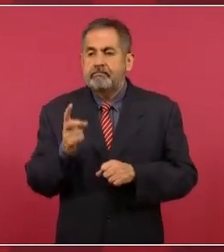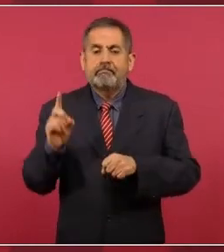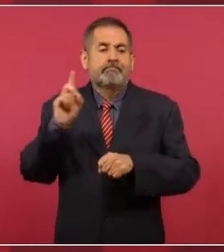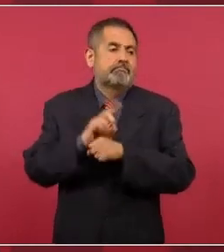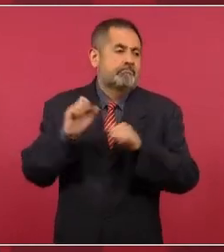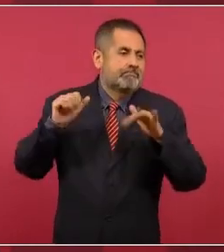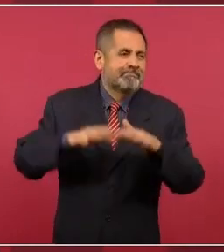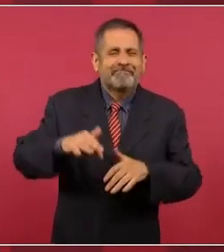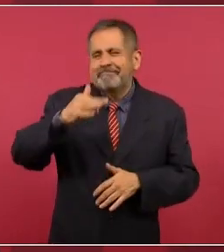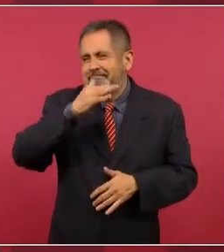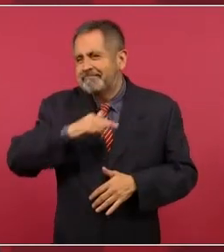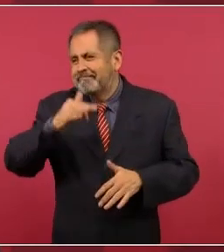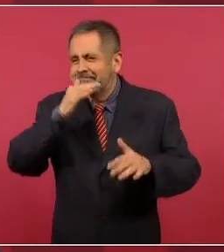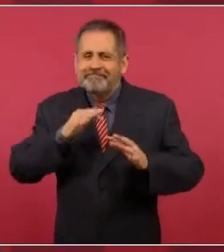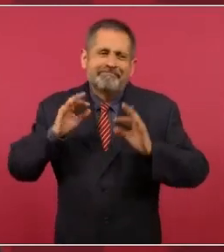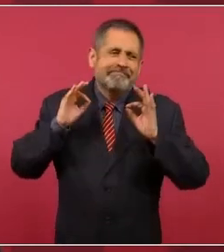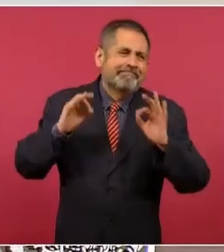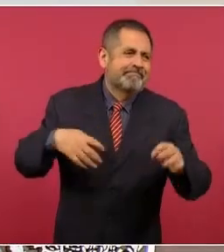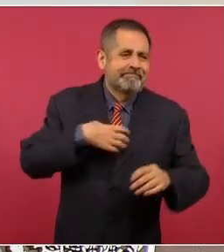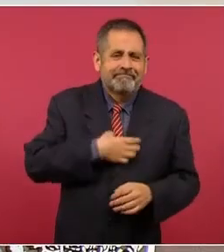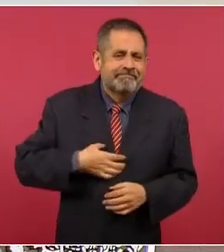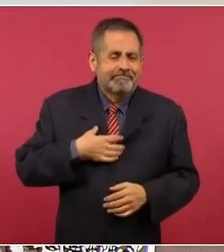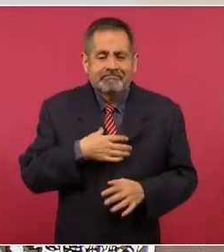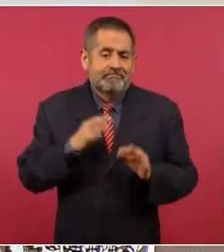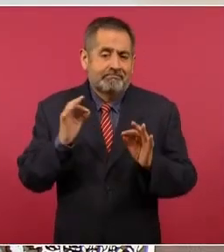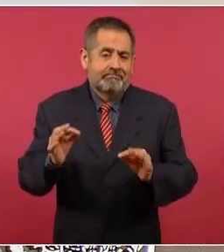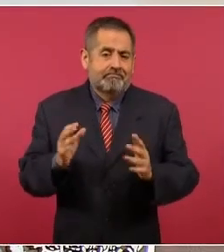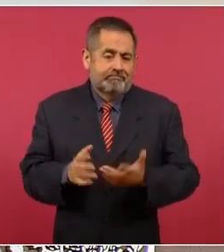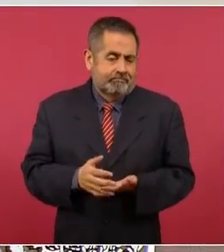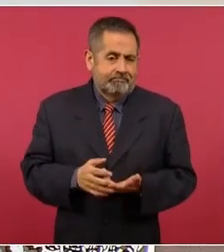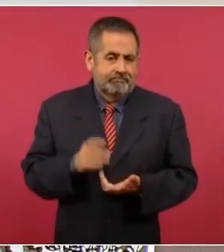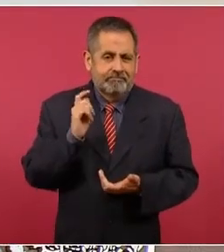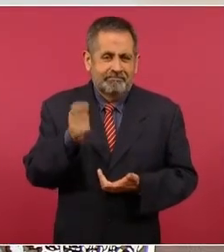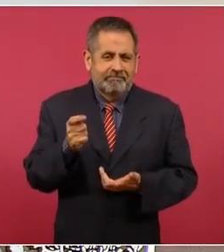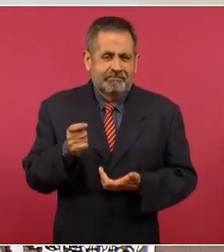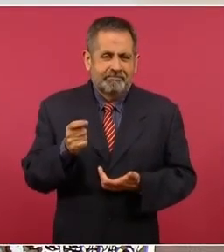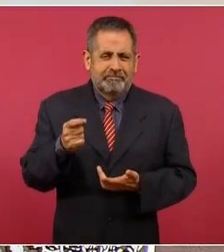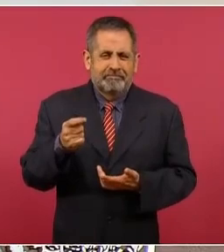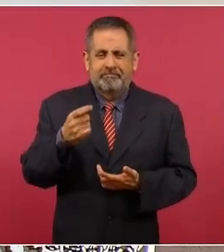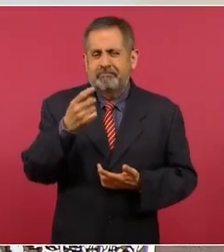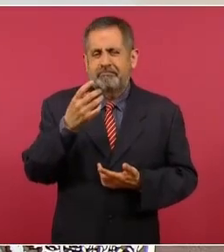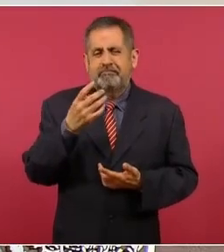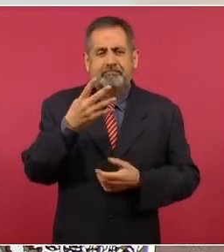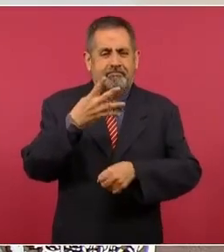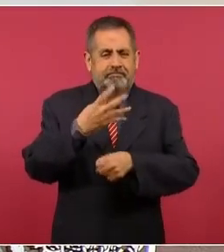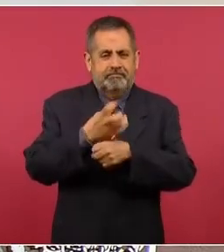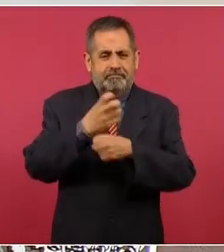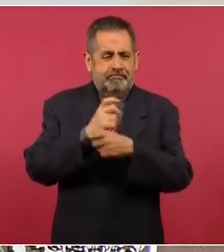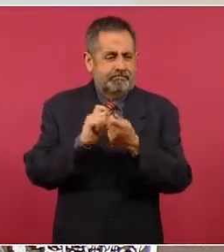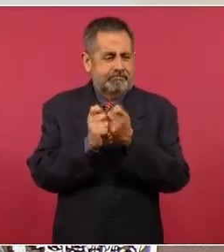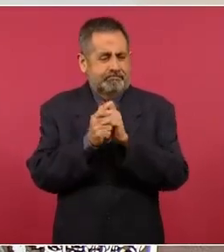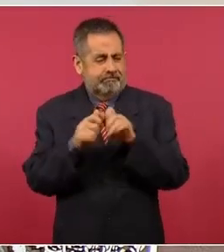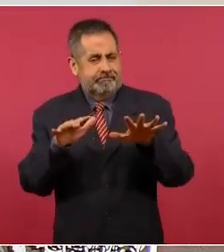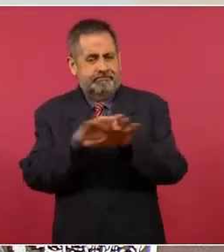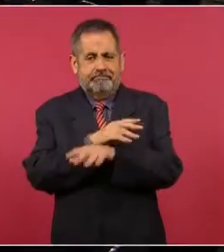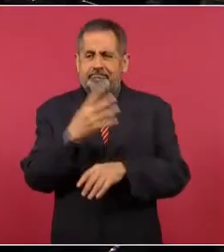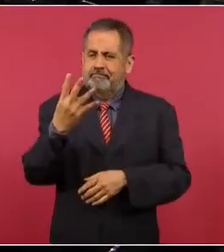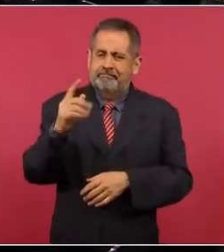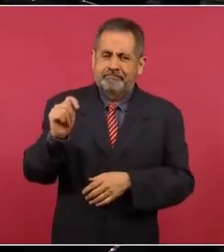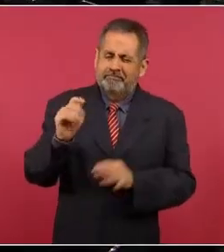de la Cuarta Transformación,